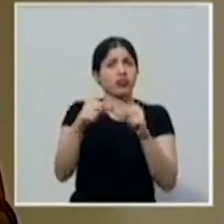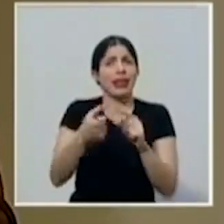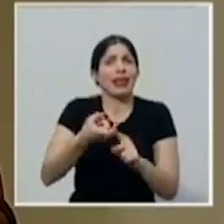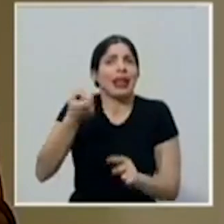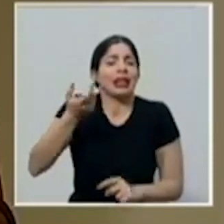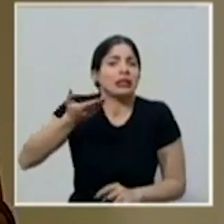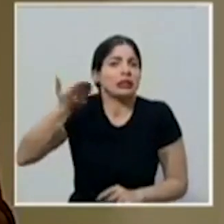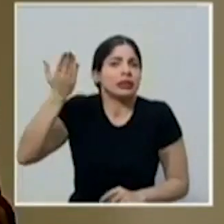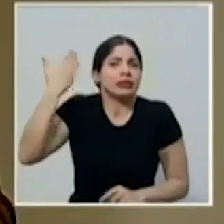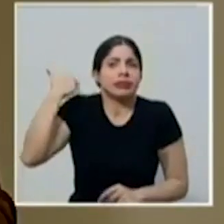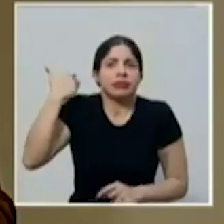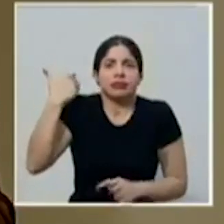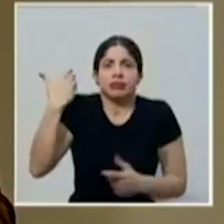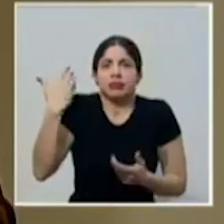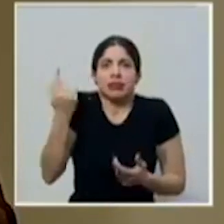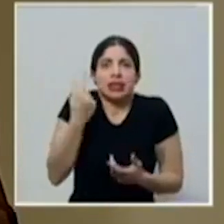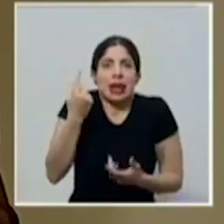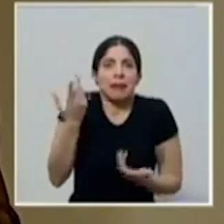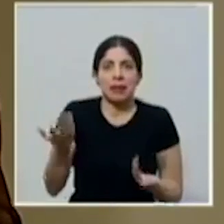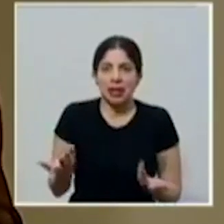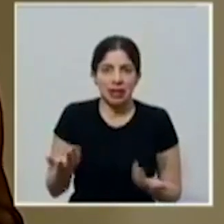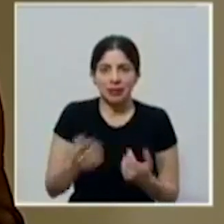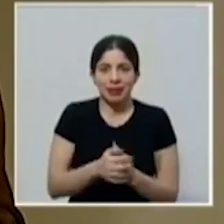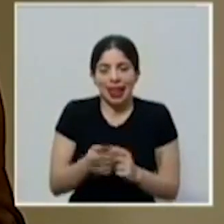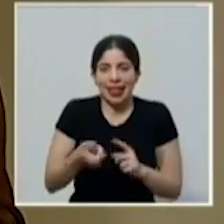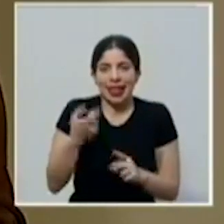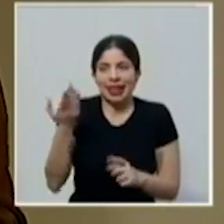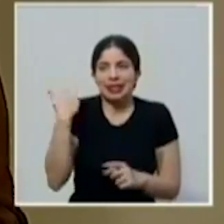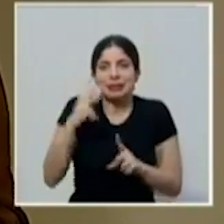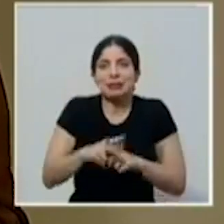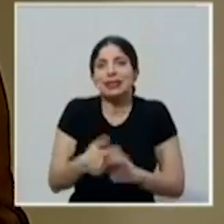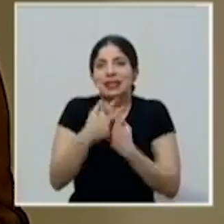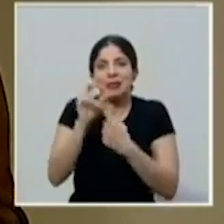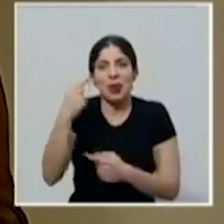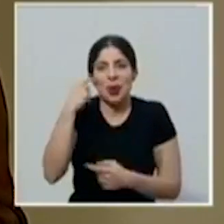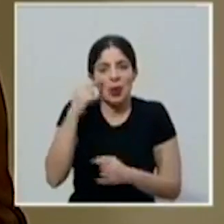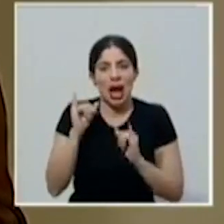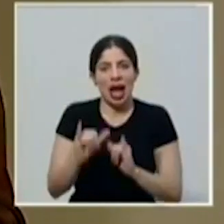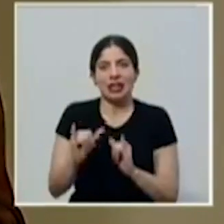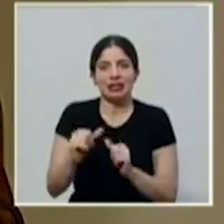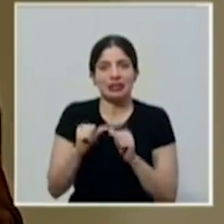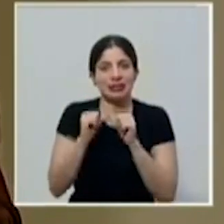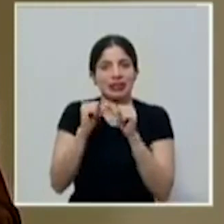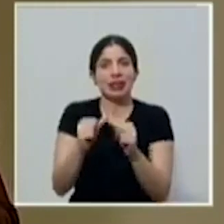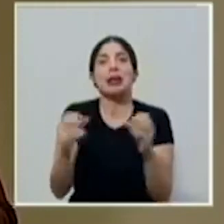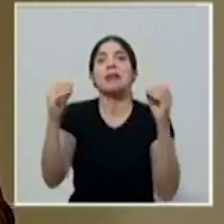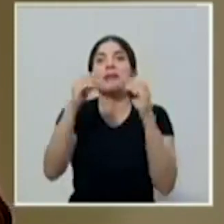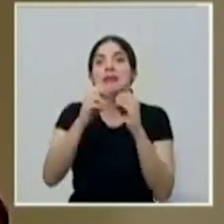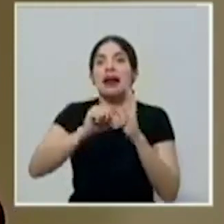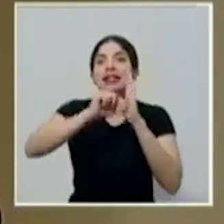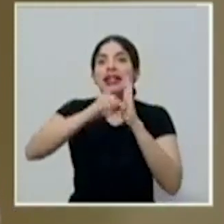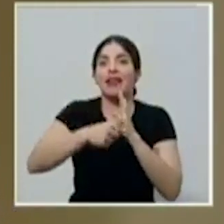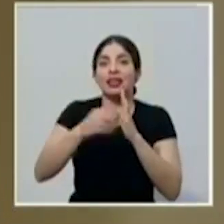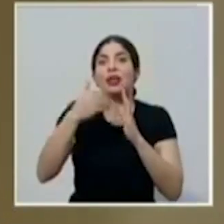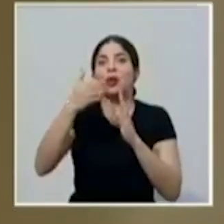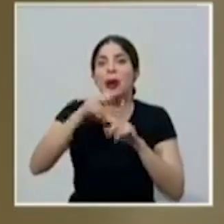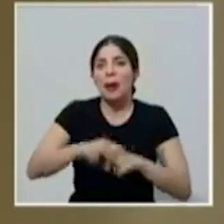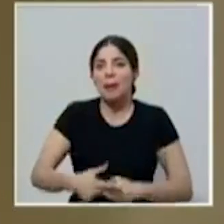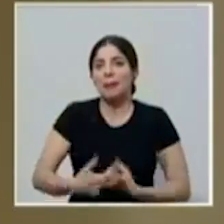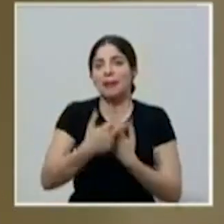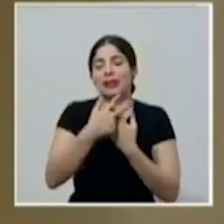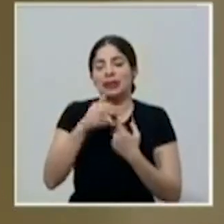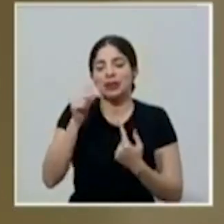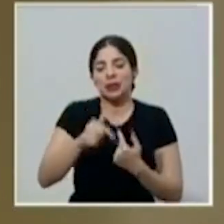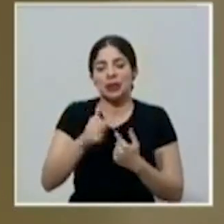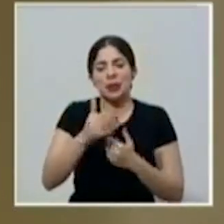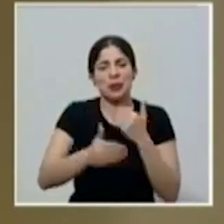siempre, desde el inicio del gobierno y con mucho más énfasis desde el inicio de este proceso